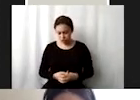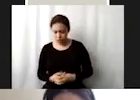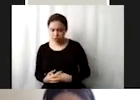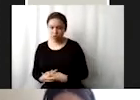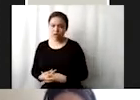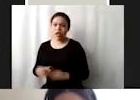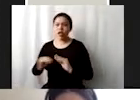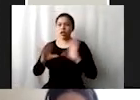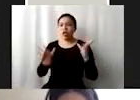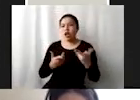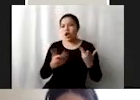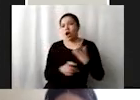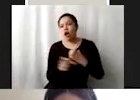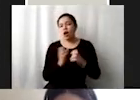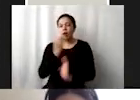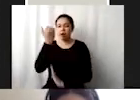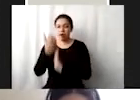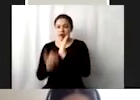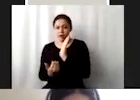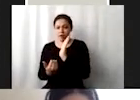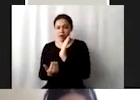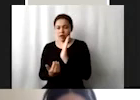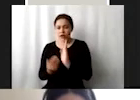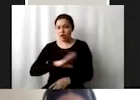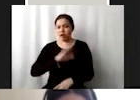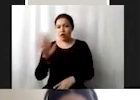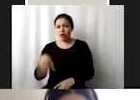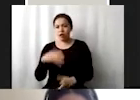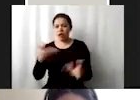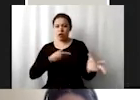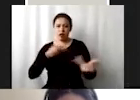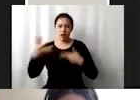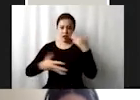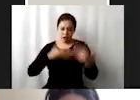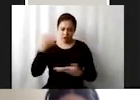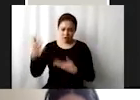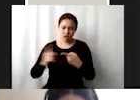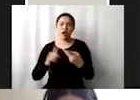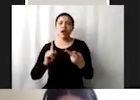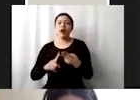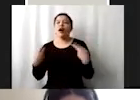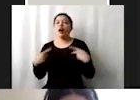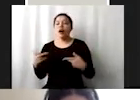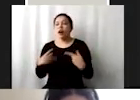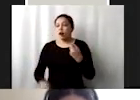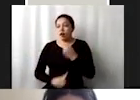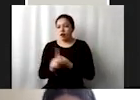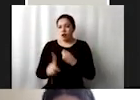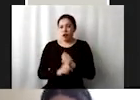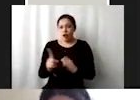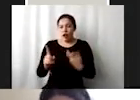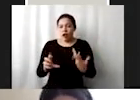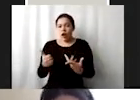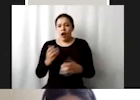reducciones hacia muertes causadas por desastres personas afectadas por otras otras